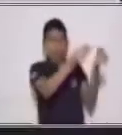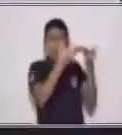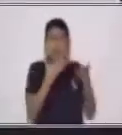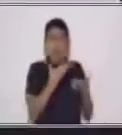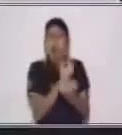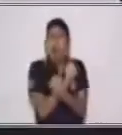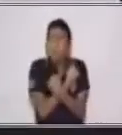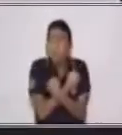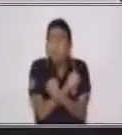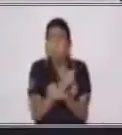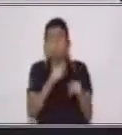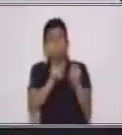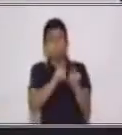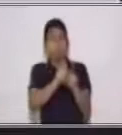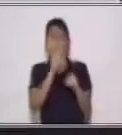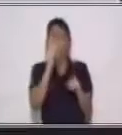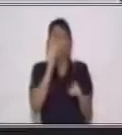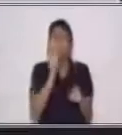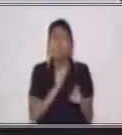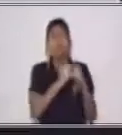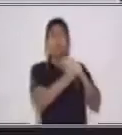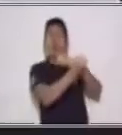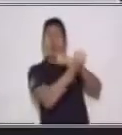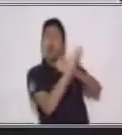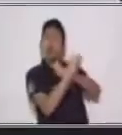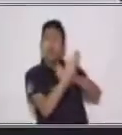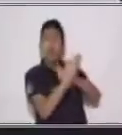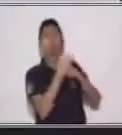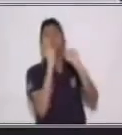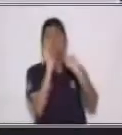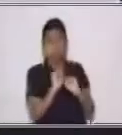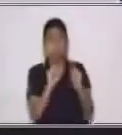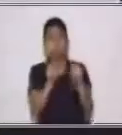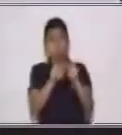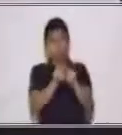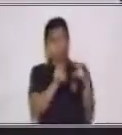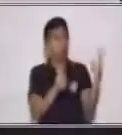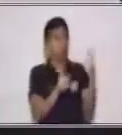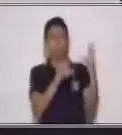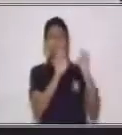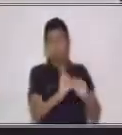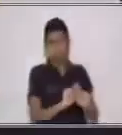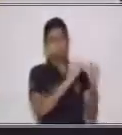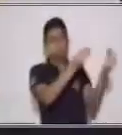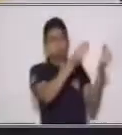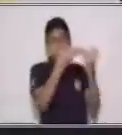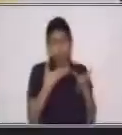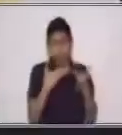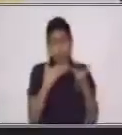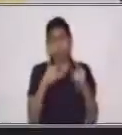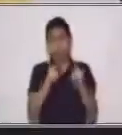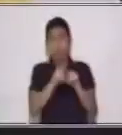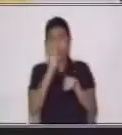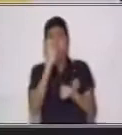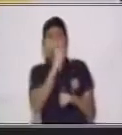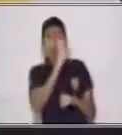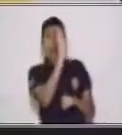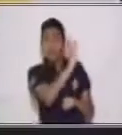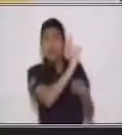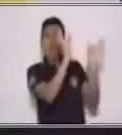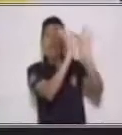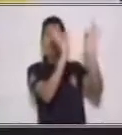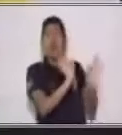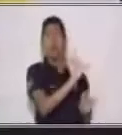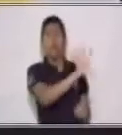paciencia. Buenos consejos. También es otra forma de que los abuelitos nos aman y nos dan su